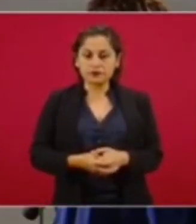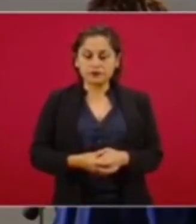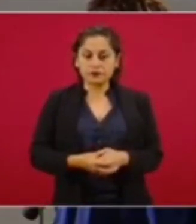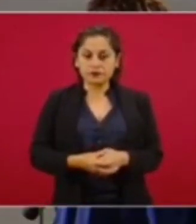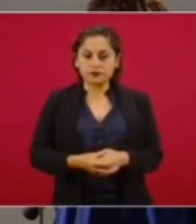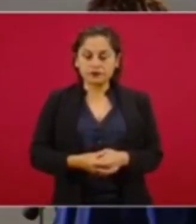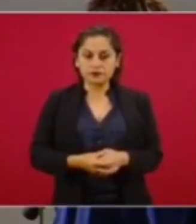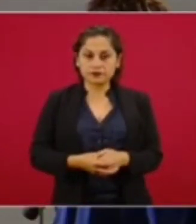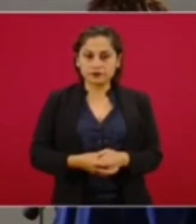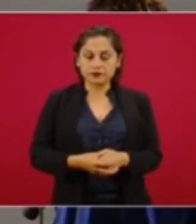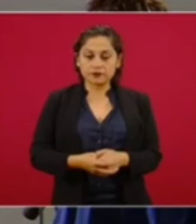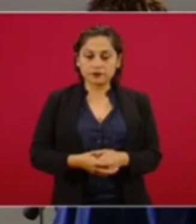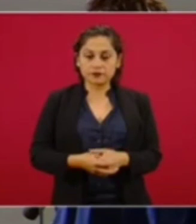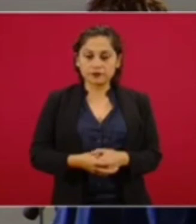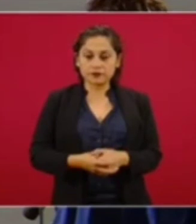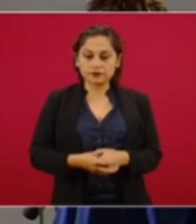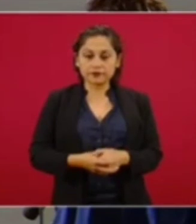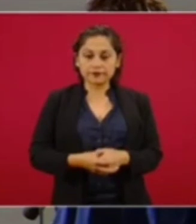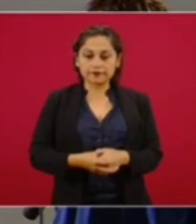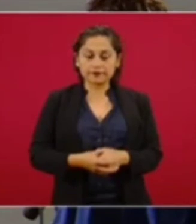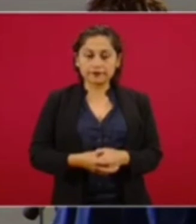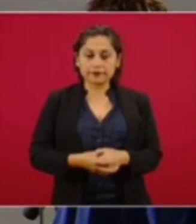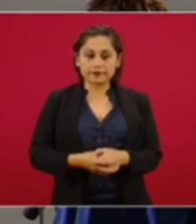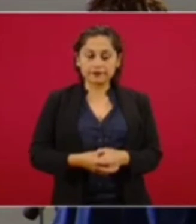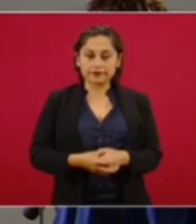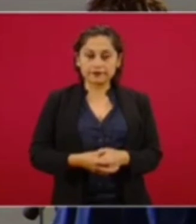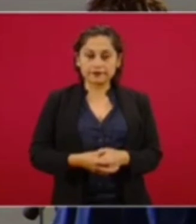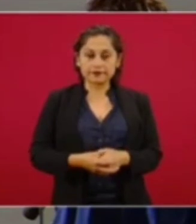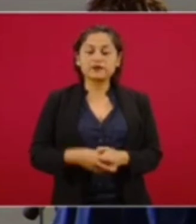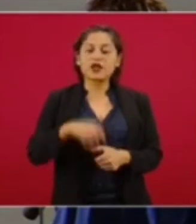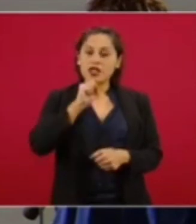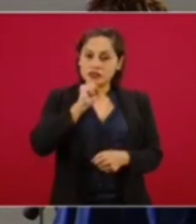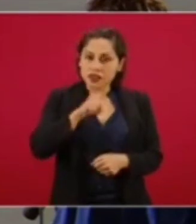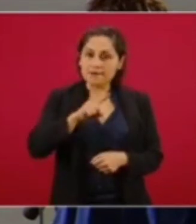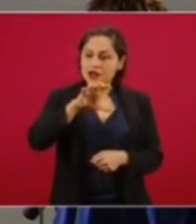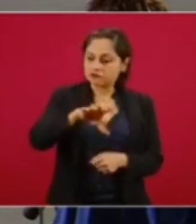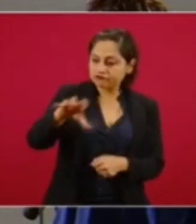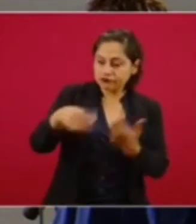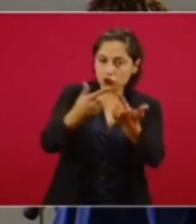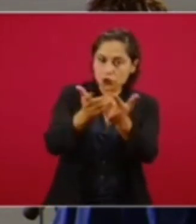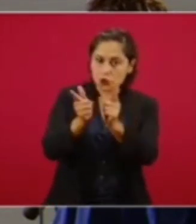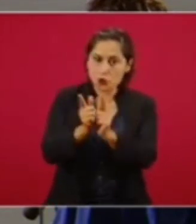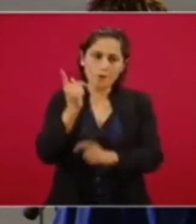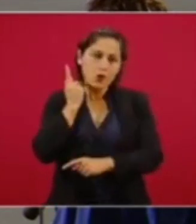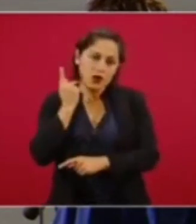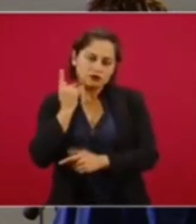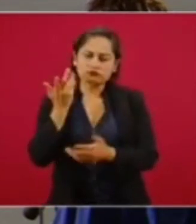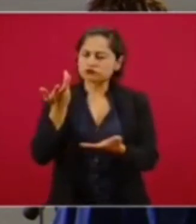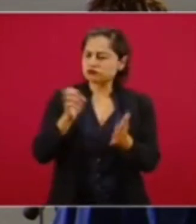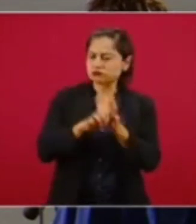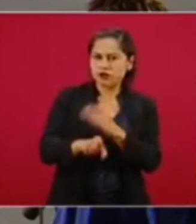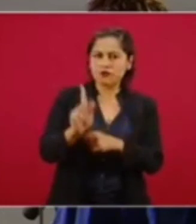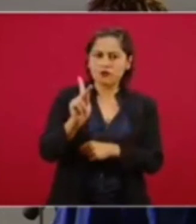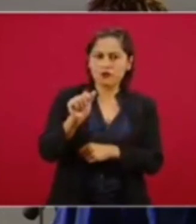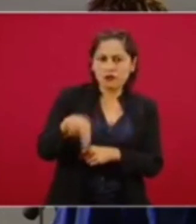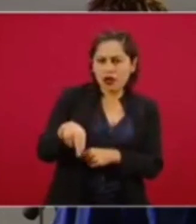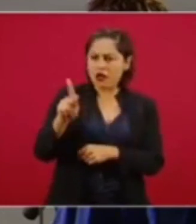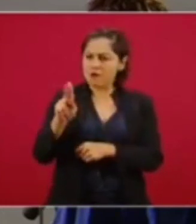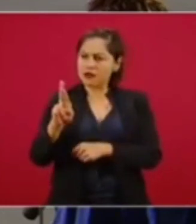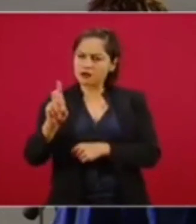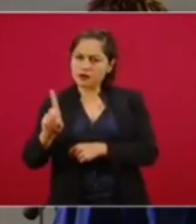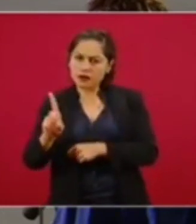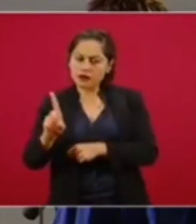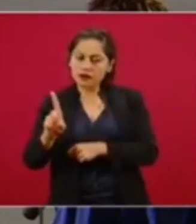También los partidos, el PAN, el PRD, los otros partidos,